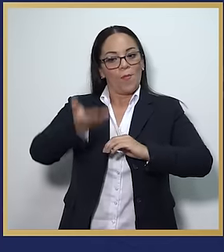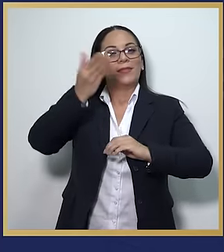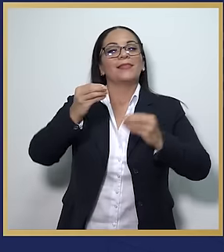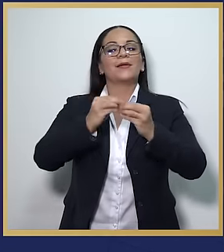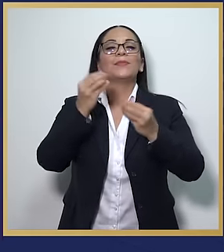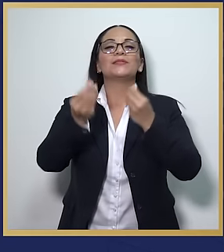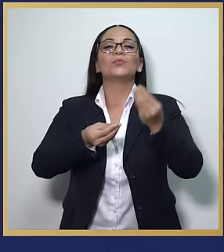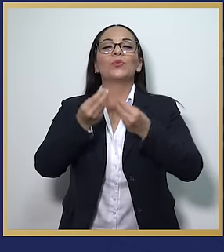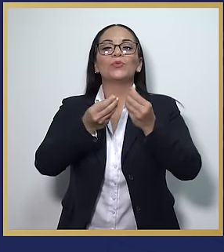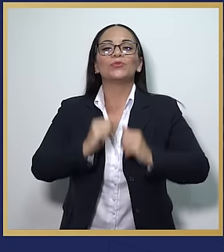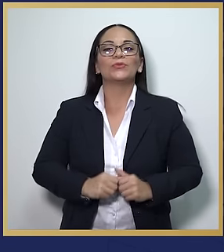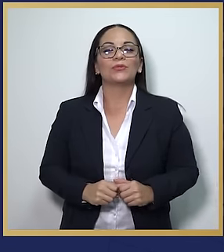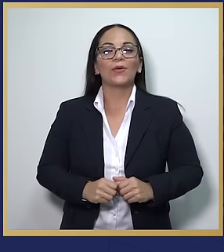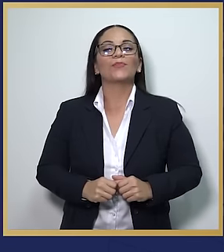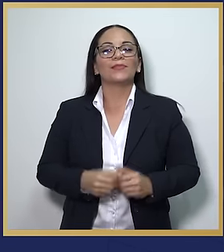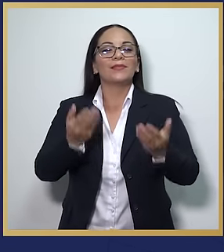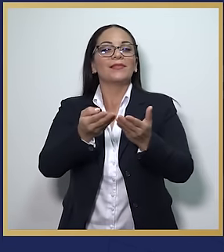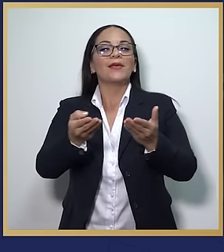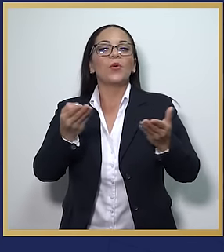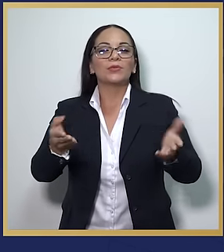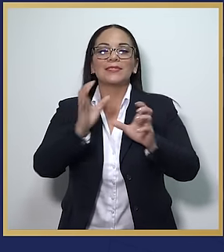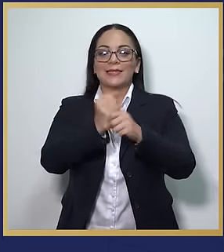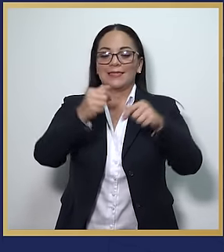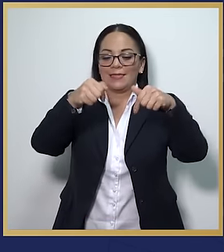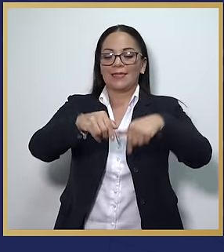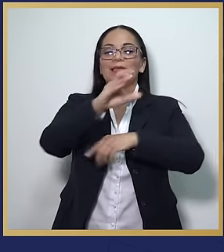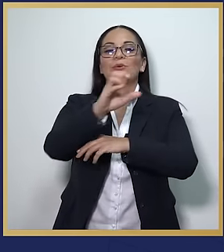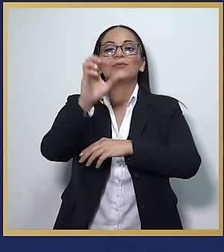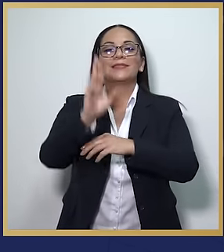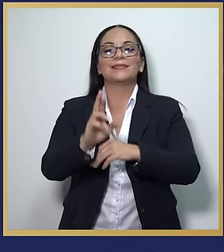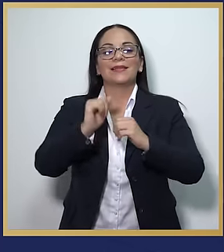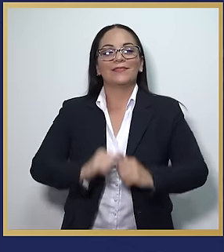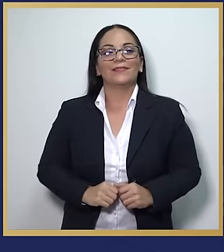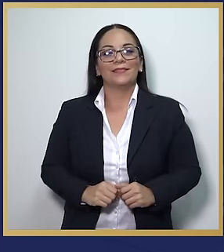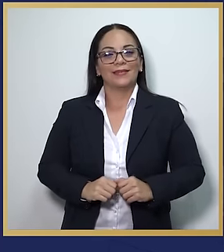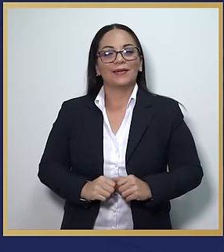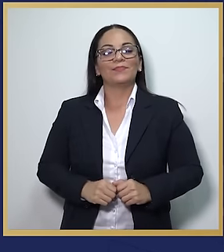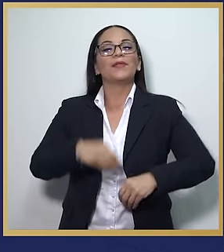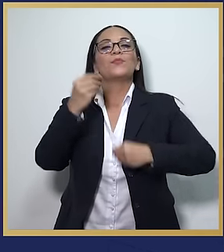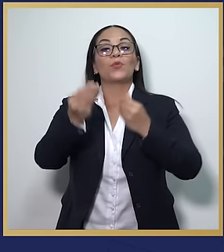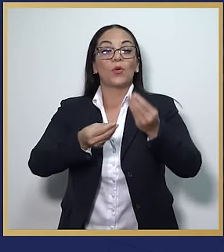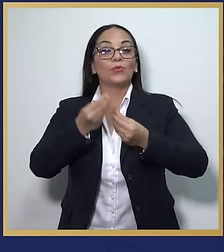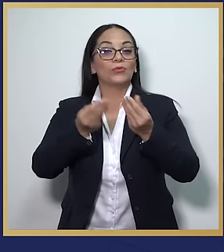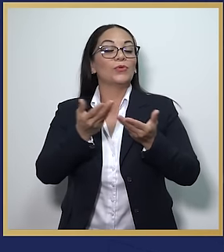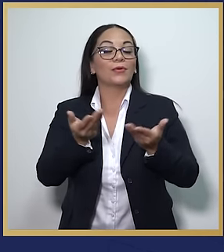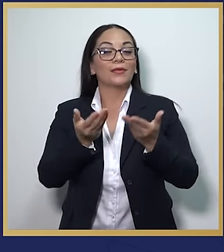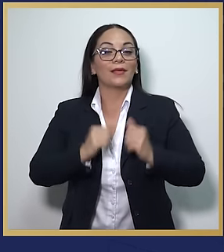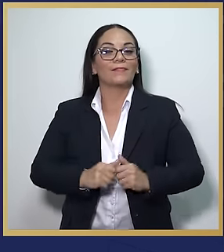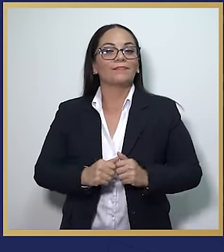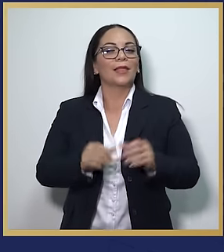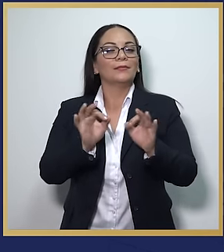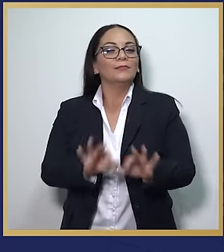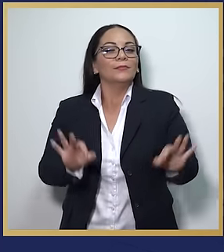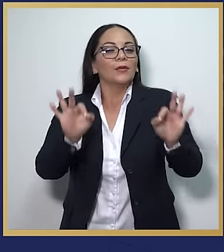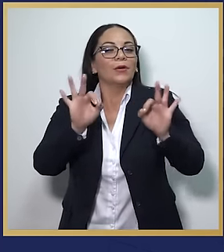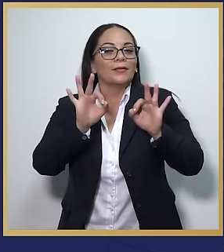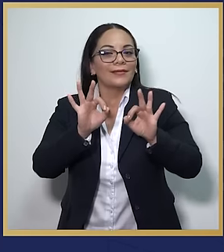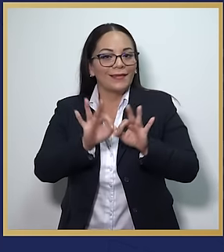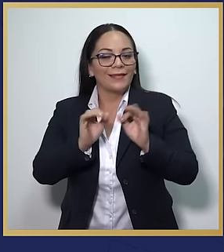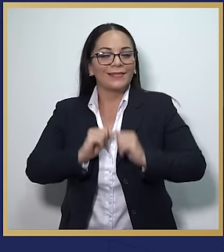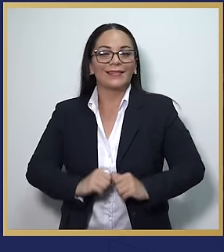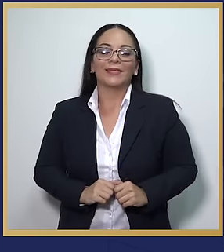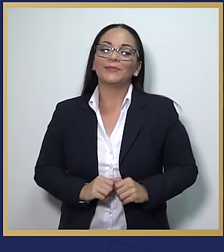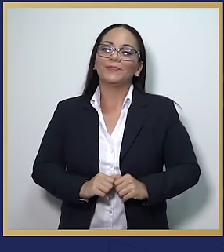producción de cosas hechas en Costa Rica. Una producción que es esencial.